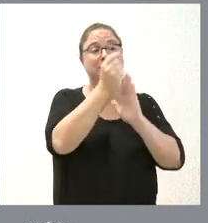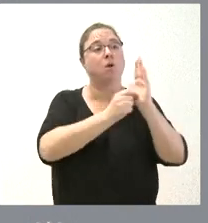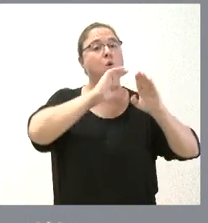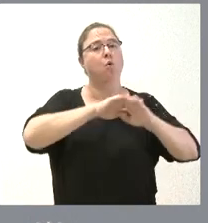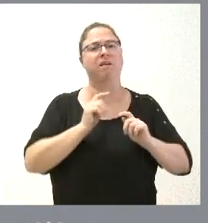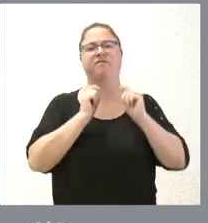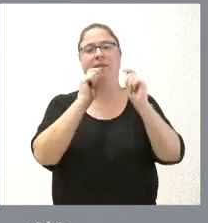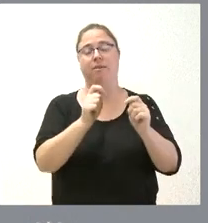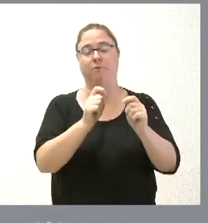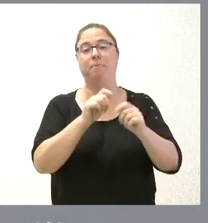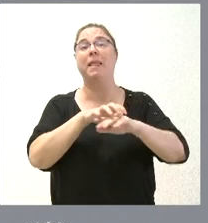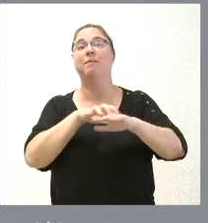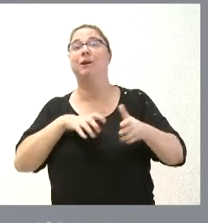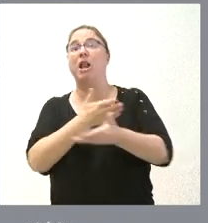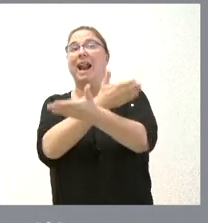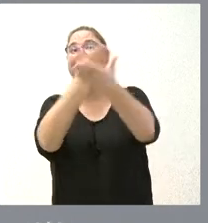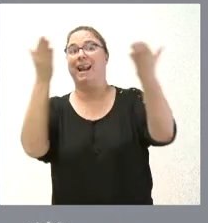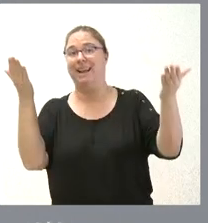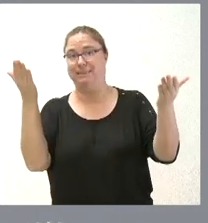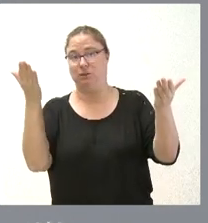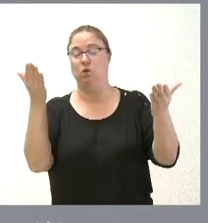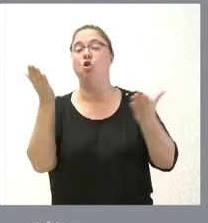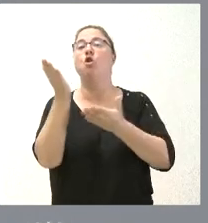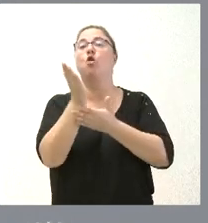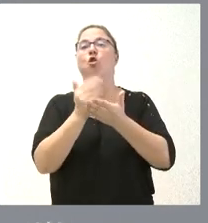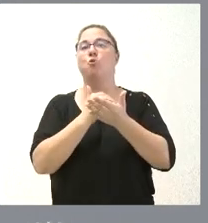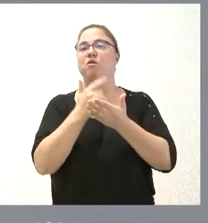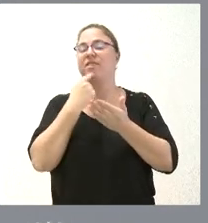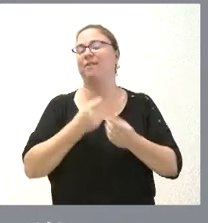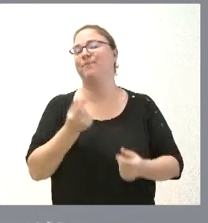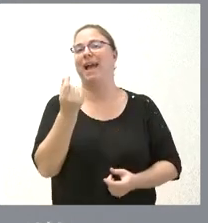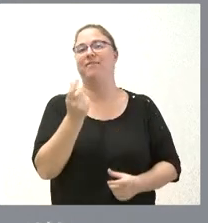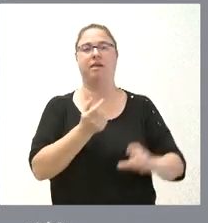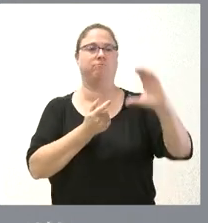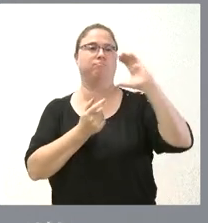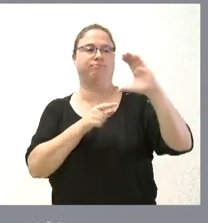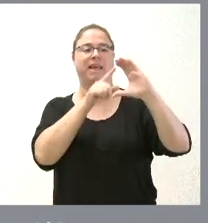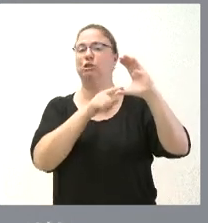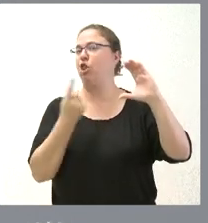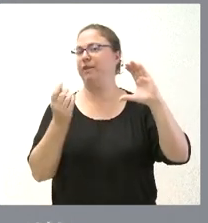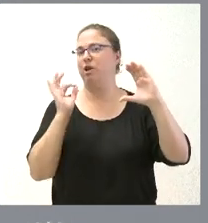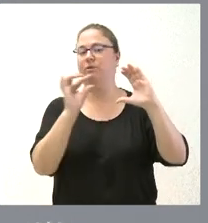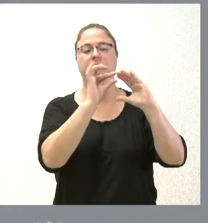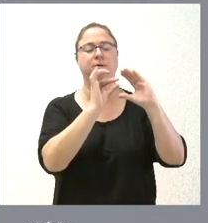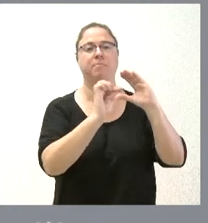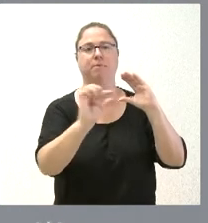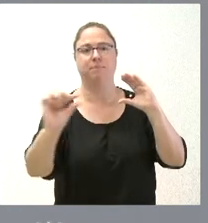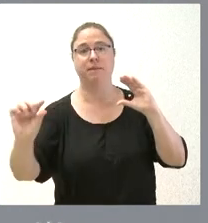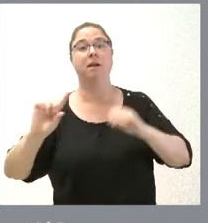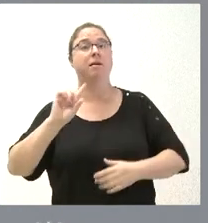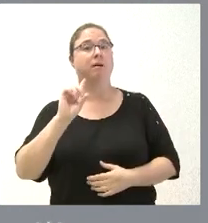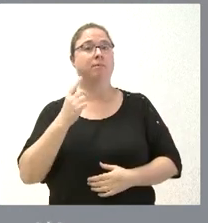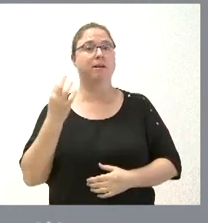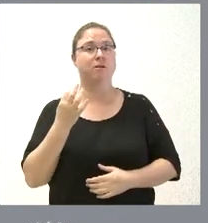las comunidades autormas, por no decir el resto, fijan una cantidad y solo se otorga esa cantidad a las personas que se presentan en primer lugar,